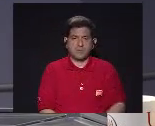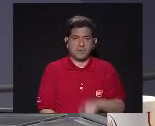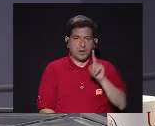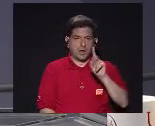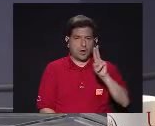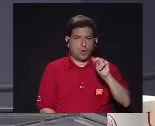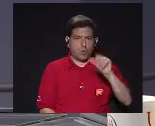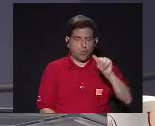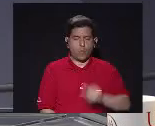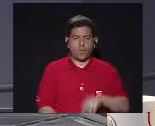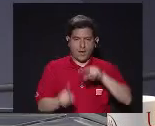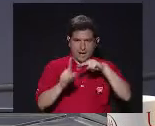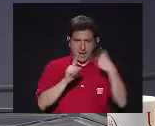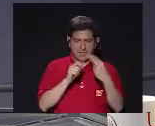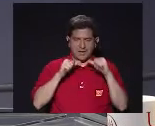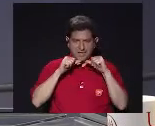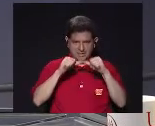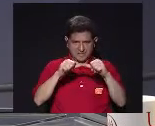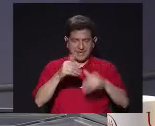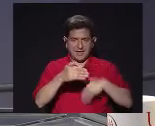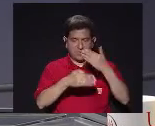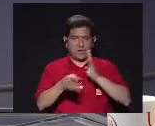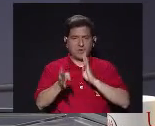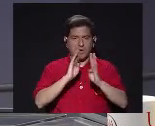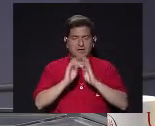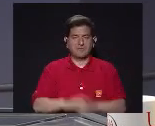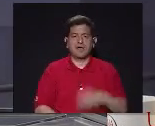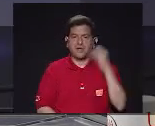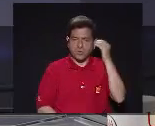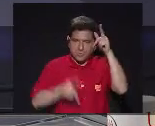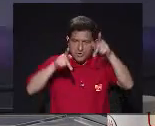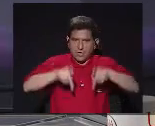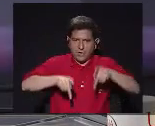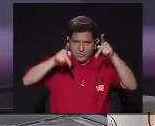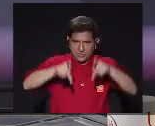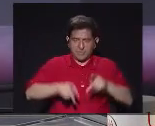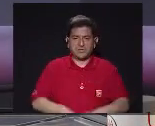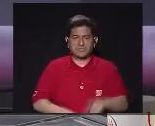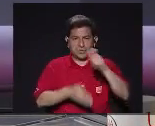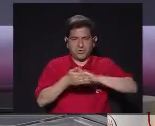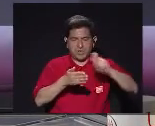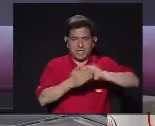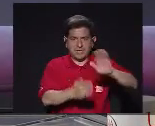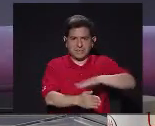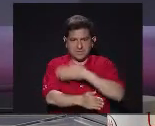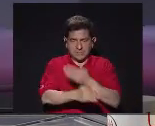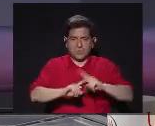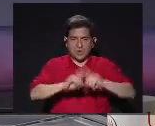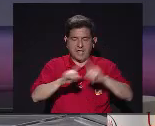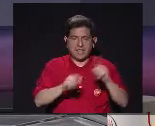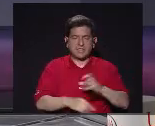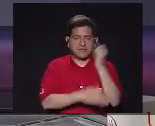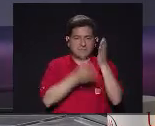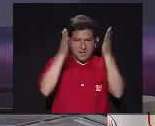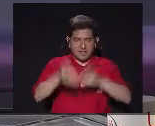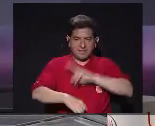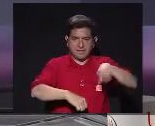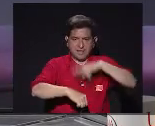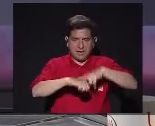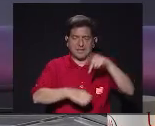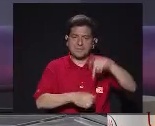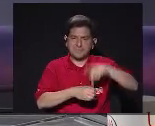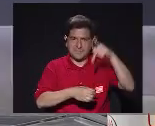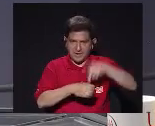mirada Que ya volvemos Con esta linda historia Y para escuchar también La opinión de las personas De la escuela de música Y de los diferentes artistas nacionales Que